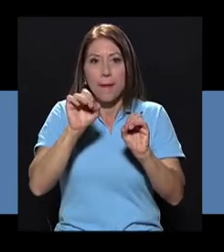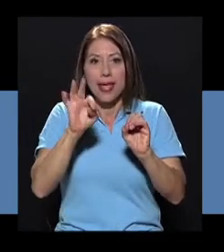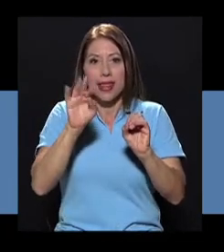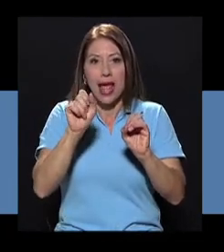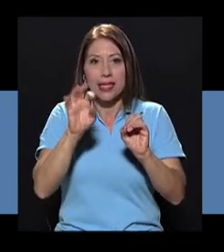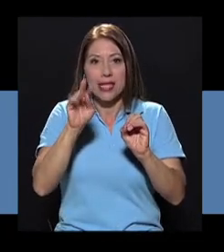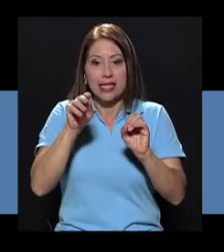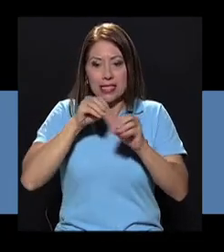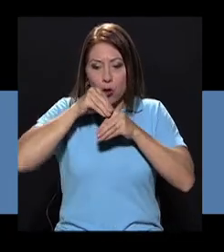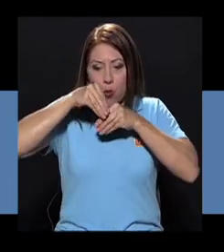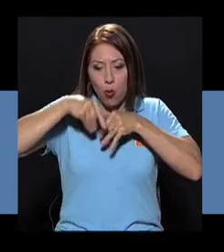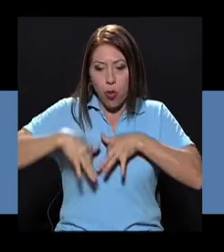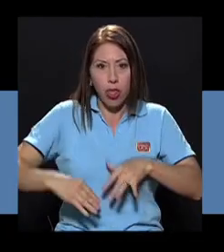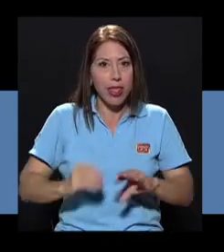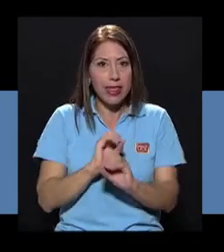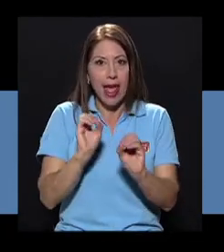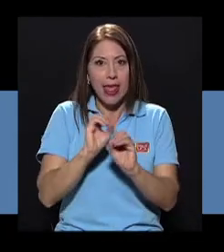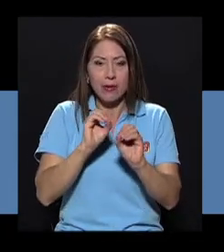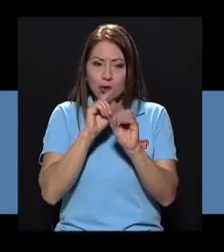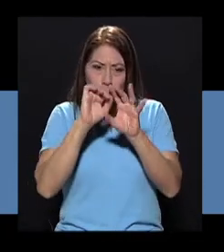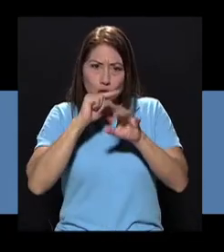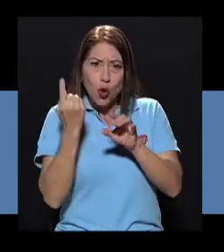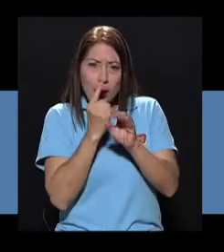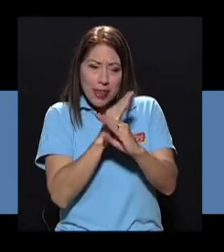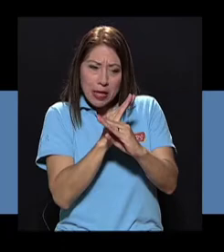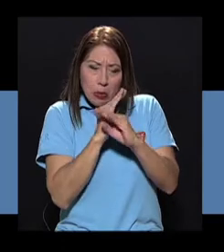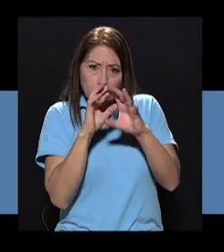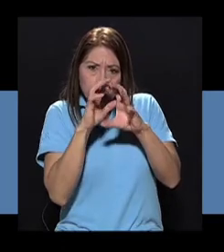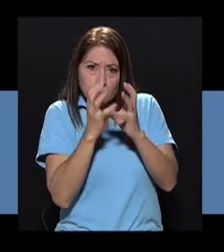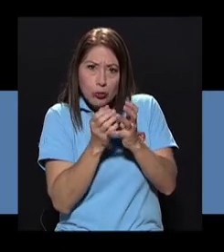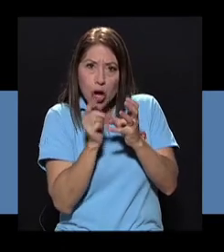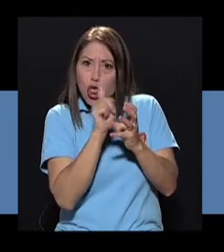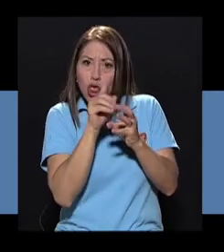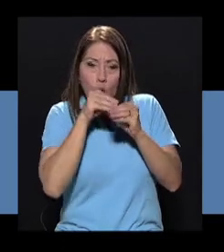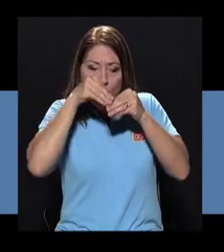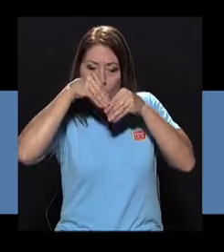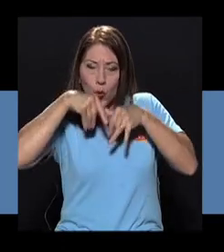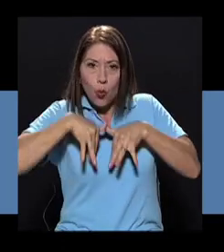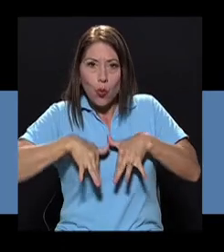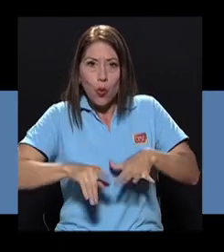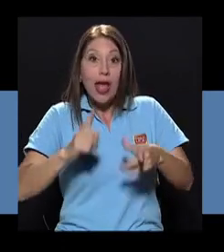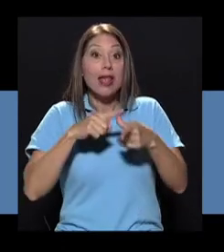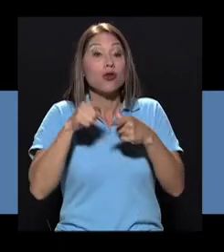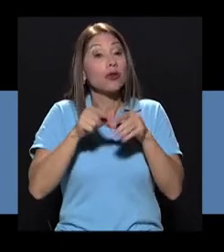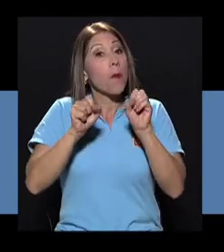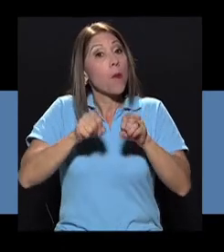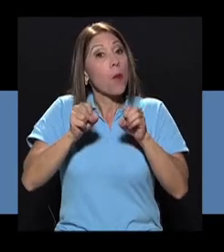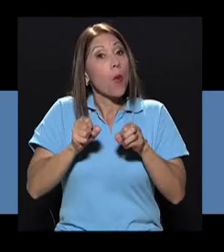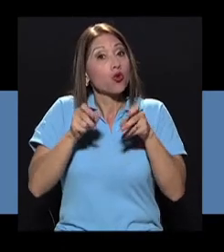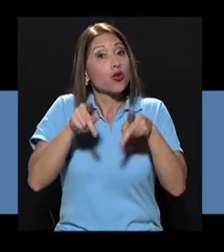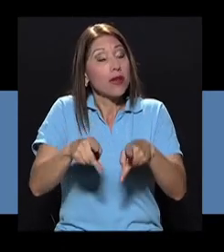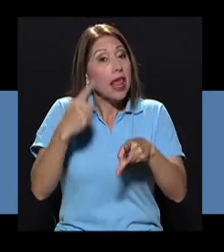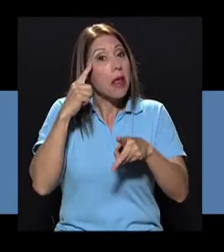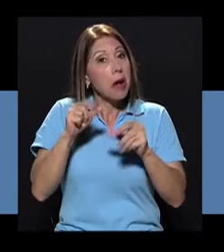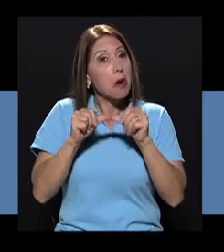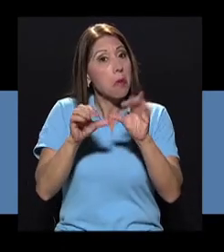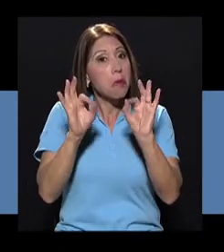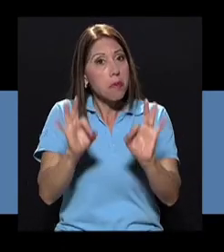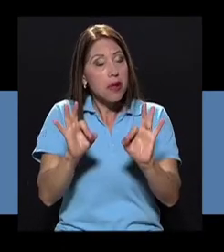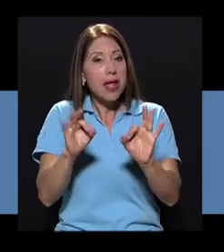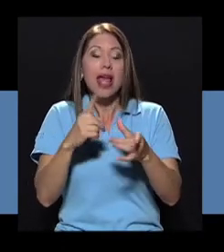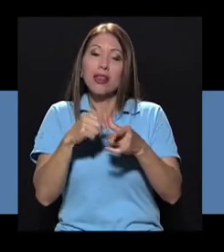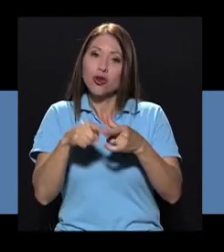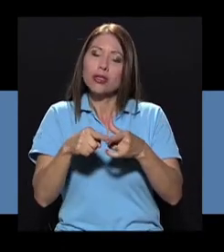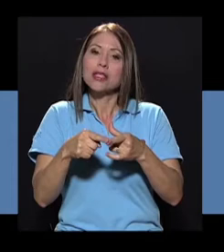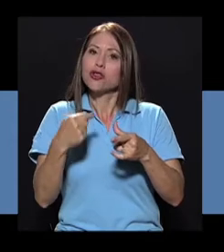de que yo quedara bien, de que el cáncer mío realmente no fuese, no se expandiera, pues había bastantes posibilidades.